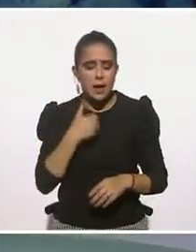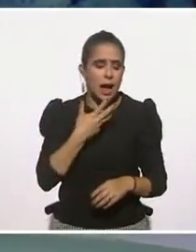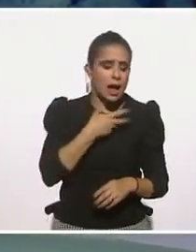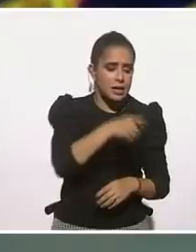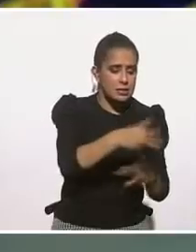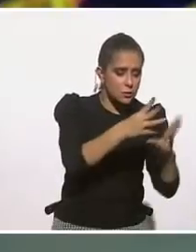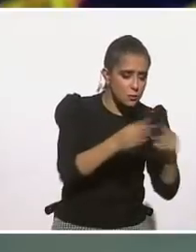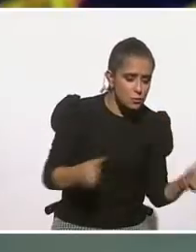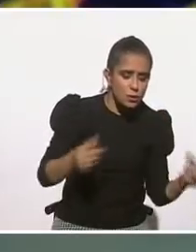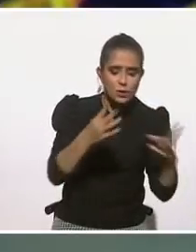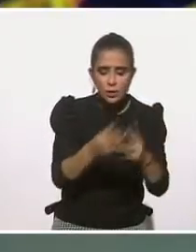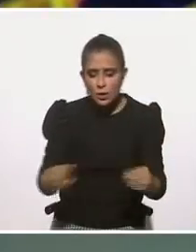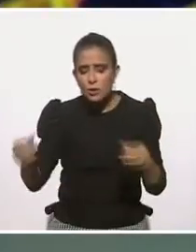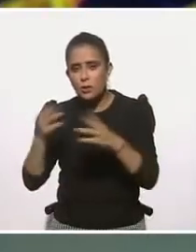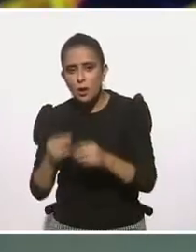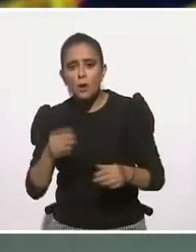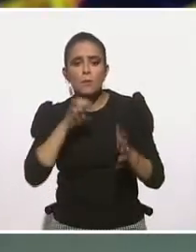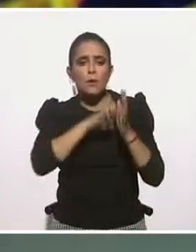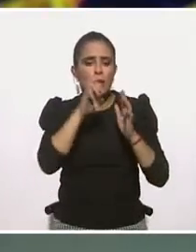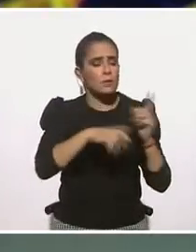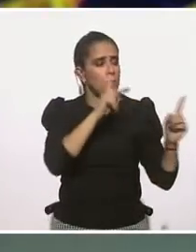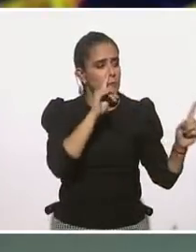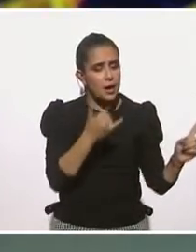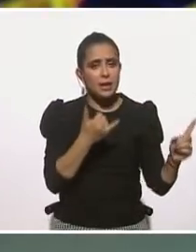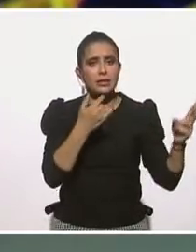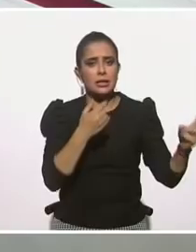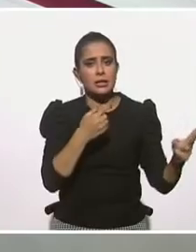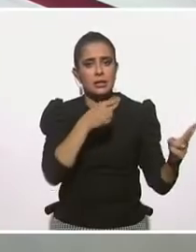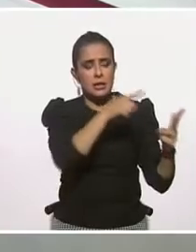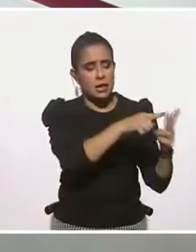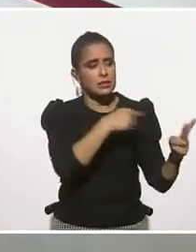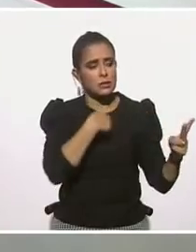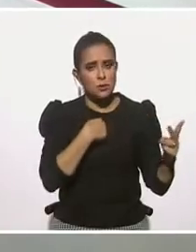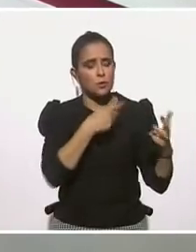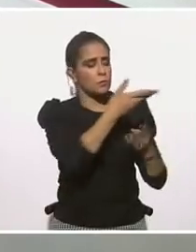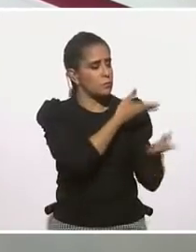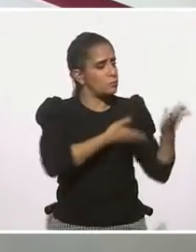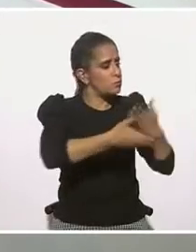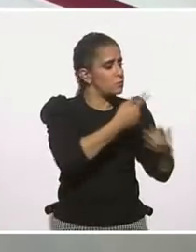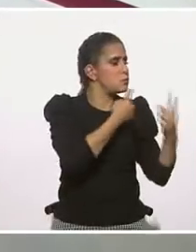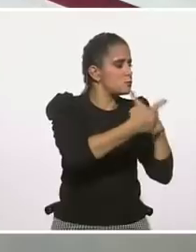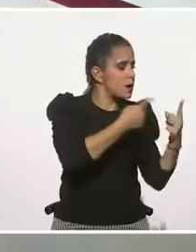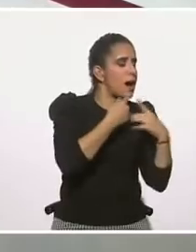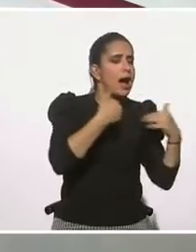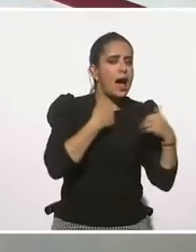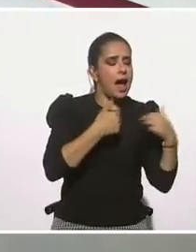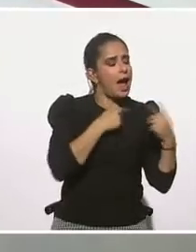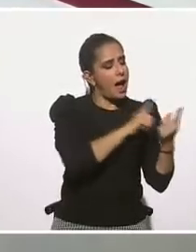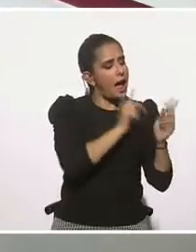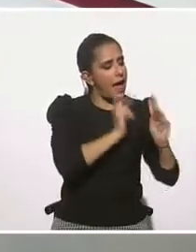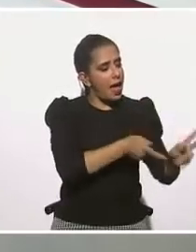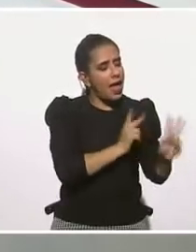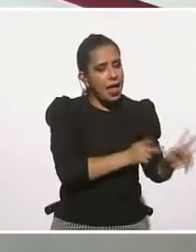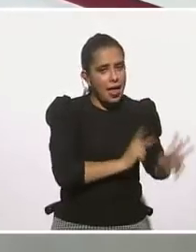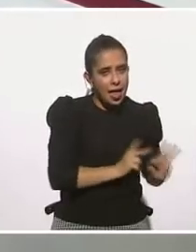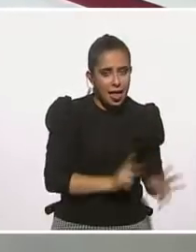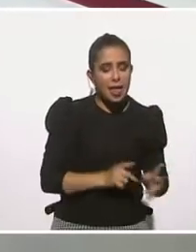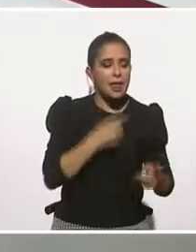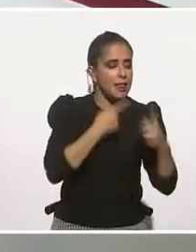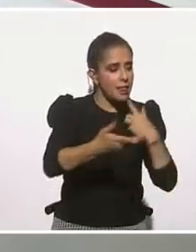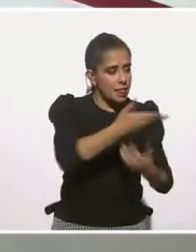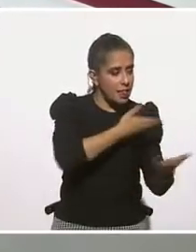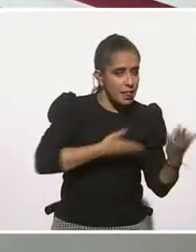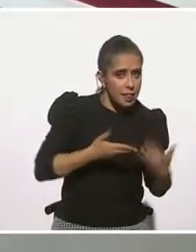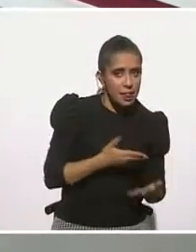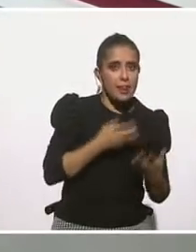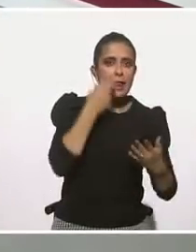Yo hice más gracias a compartir con el doctor y con Patty. Yo hice más porque me voy a otro escenario donde estoy con ustedes y tengo un nuevo recurso.